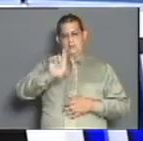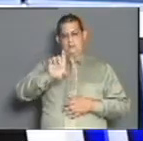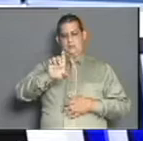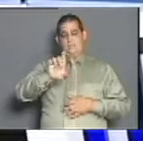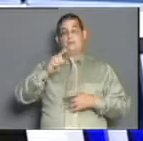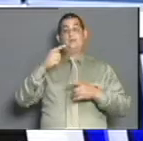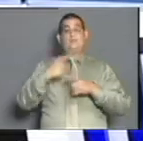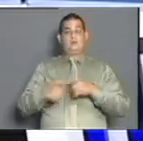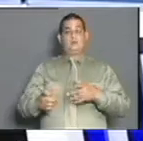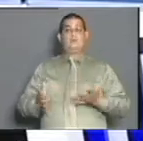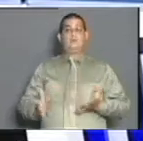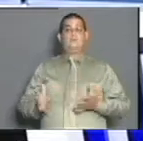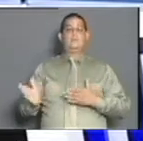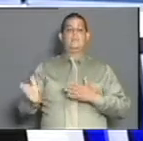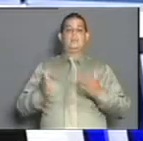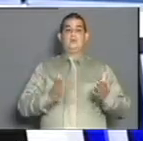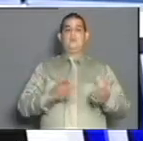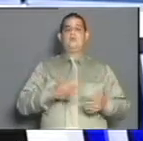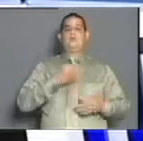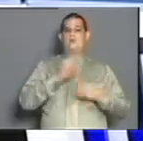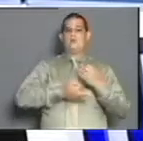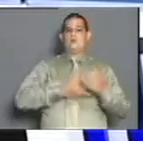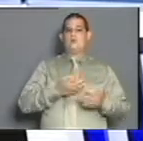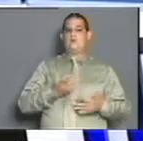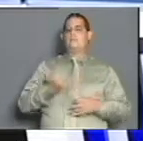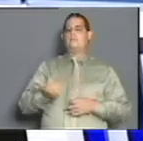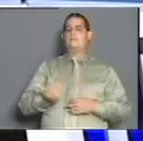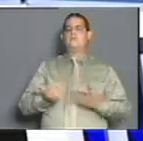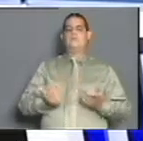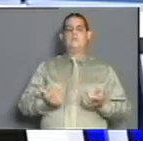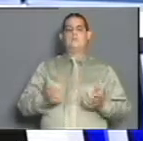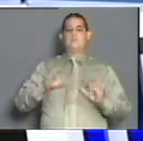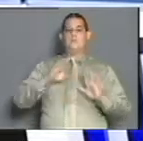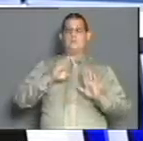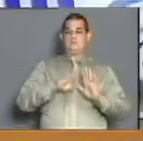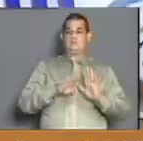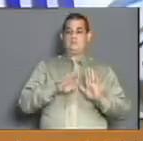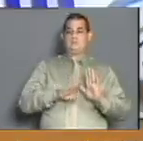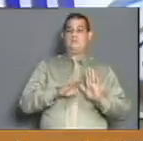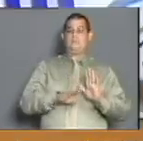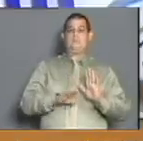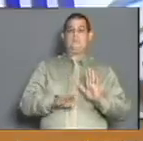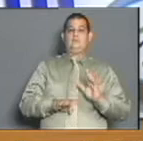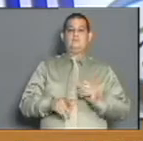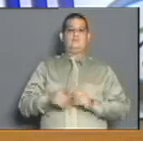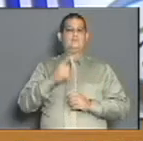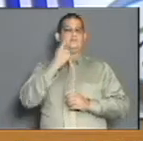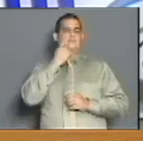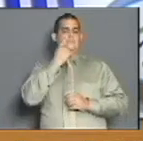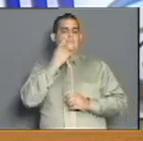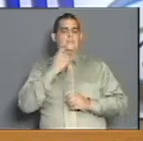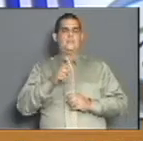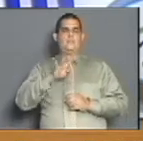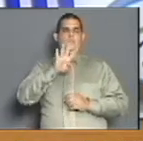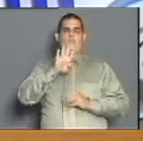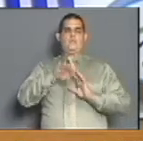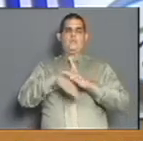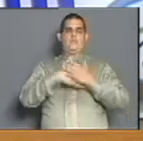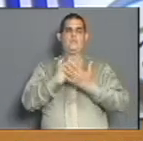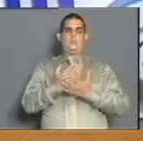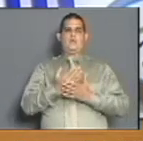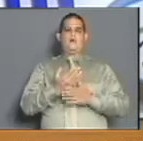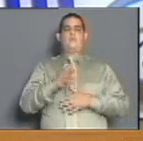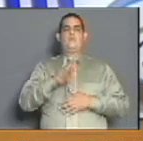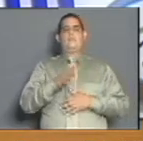resto de los datos que estaba brindando, bueno usted estaba con nosotros aquí en el estudio, disminuyen considerablemente. disminuyen. Fíjate, en los últimos cuatro días hay